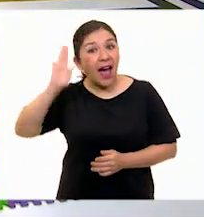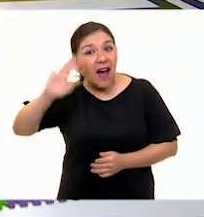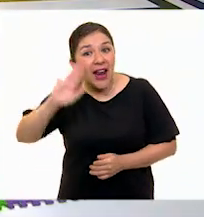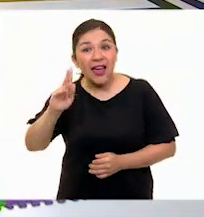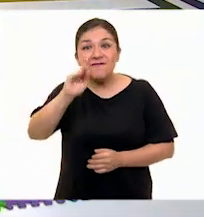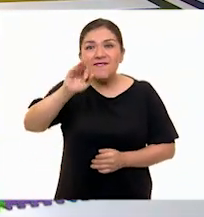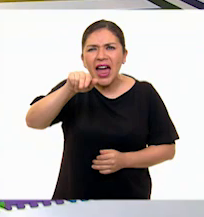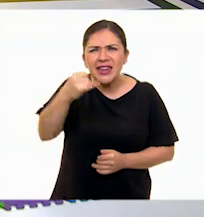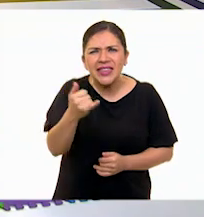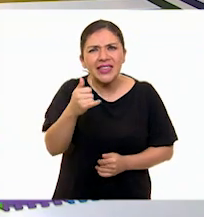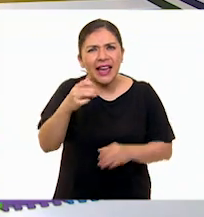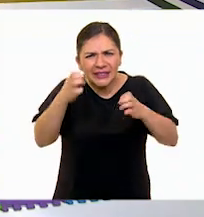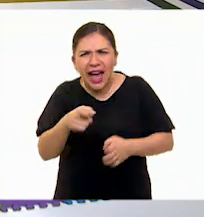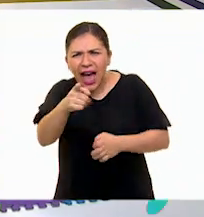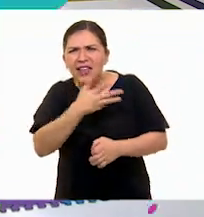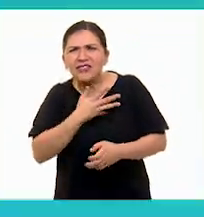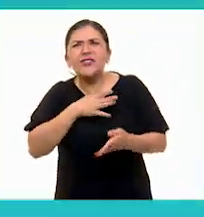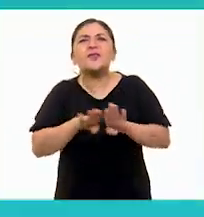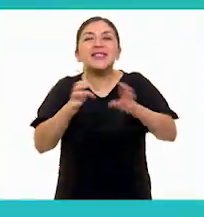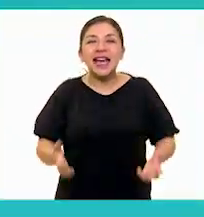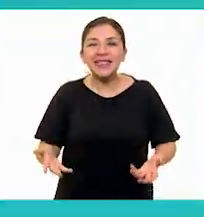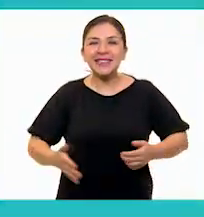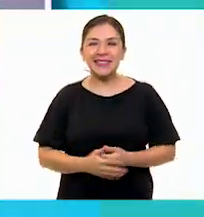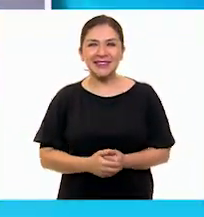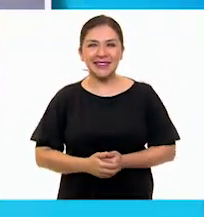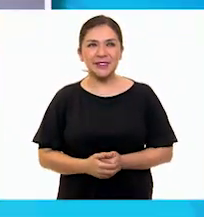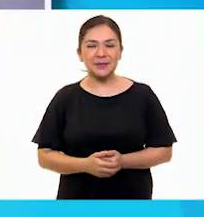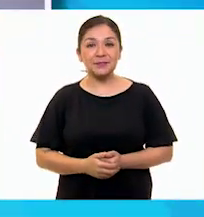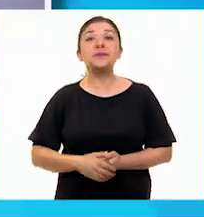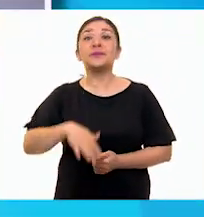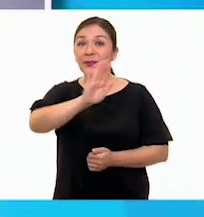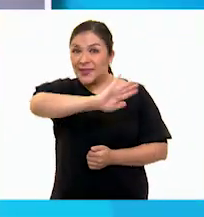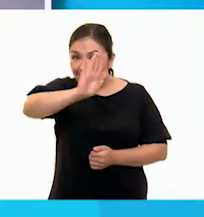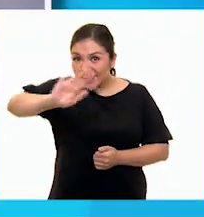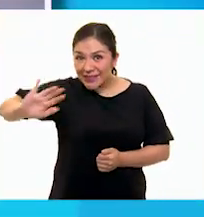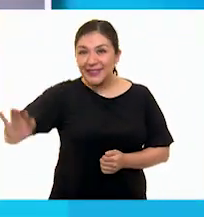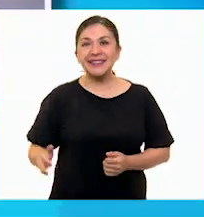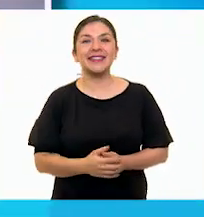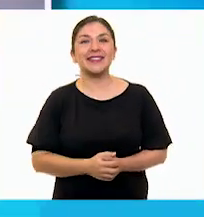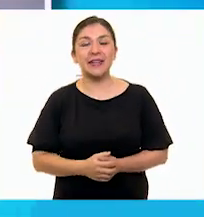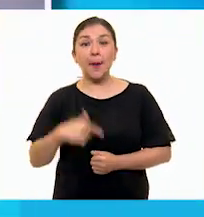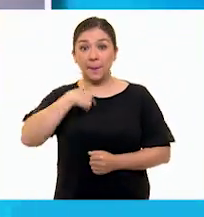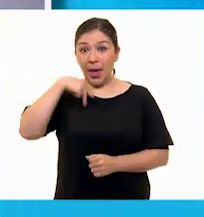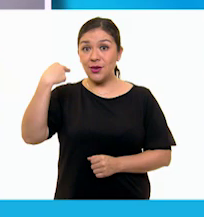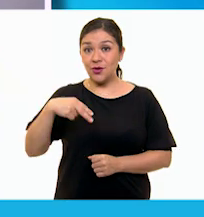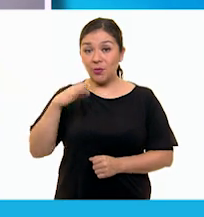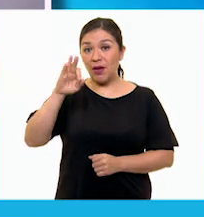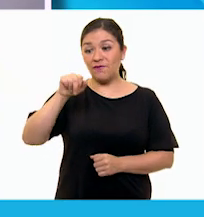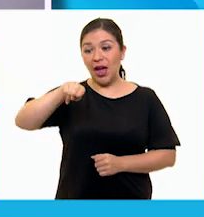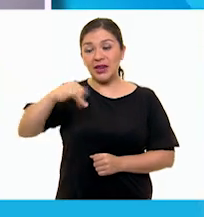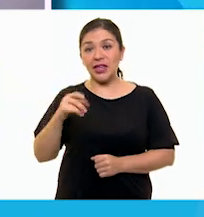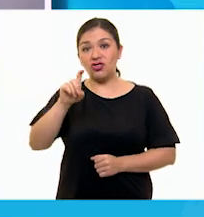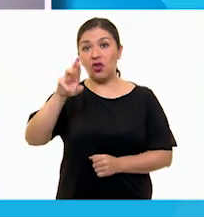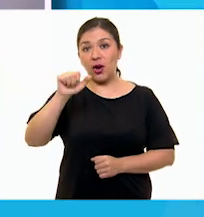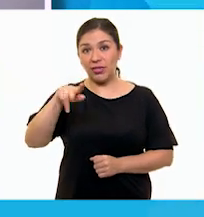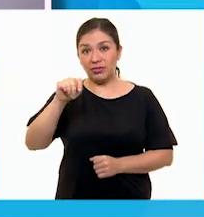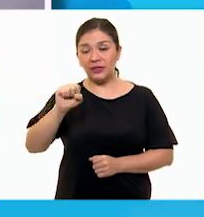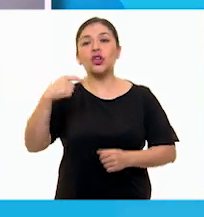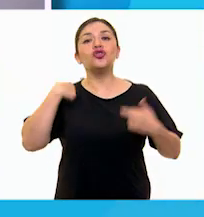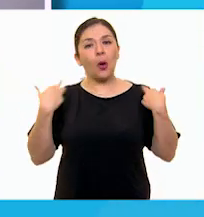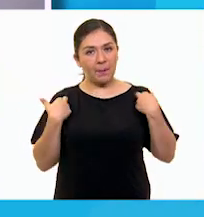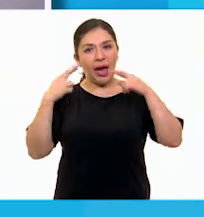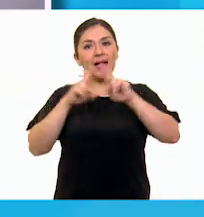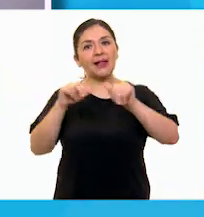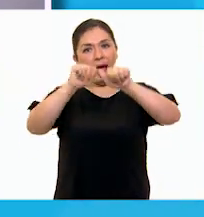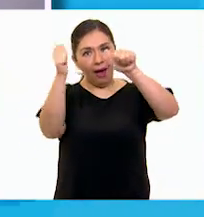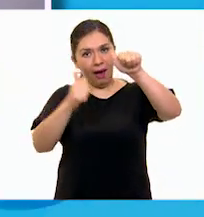¿Estás ahí? ¿Qué tal? Yo creo que sí. Hola, hola, chicos. Me llamo Fanny Dorantes, soy maestra de